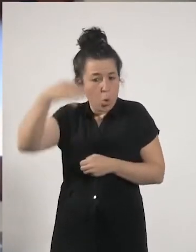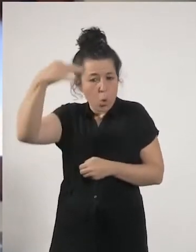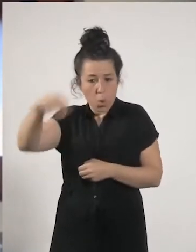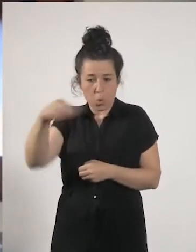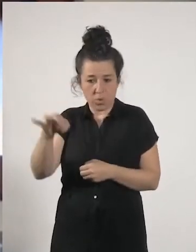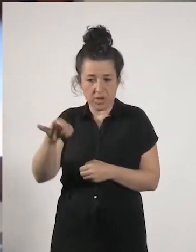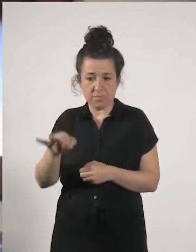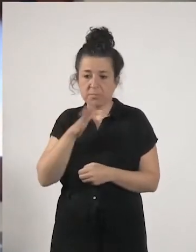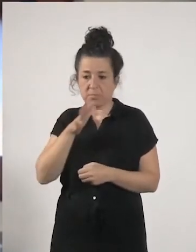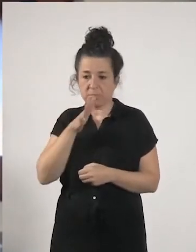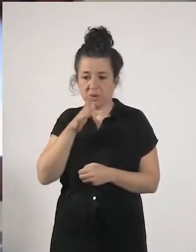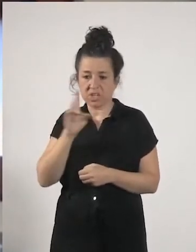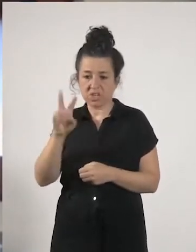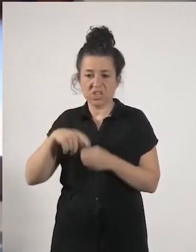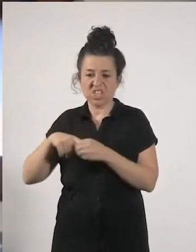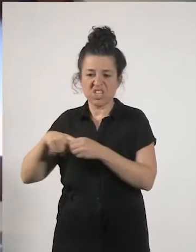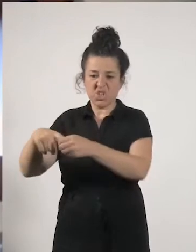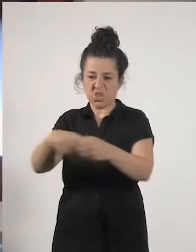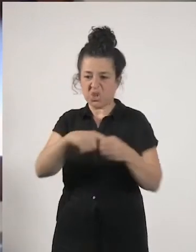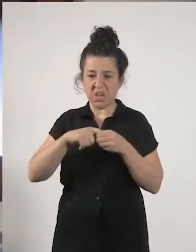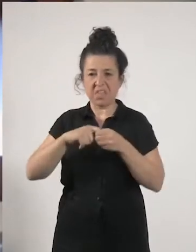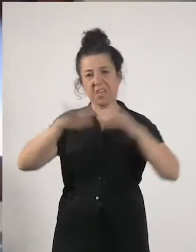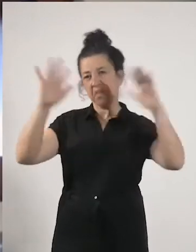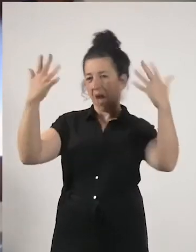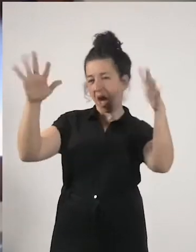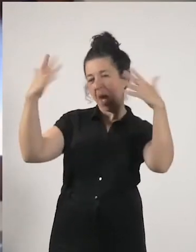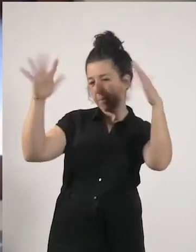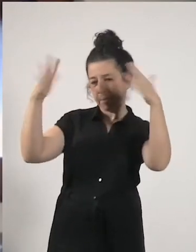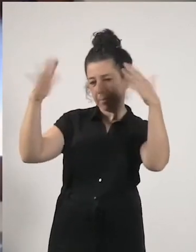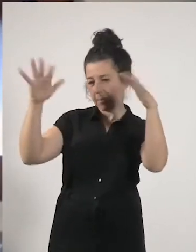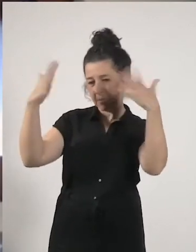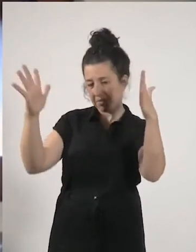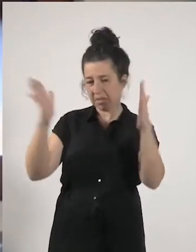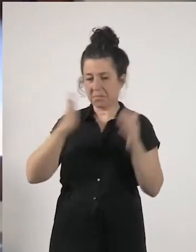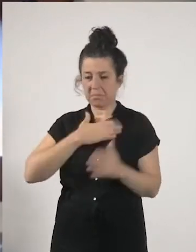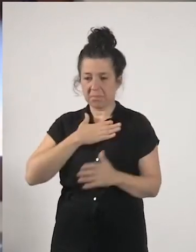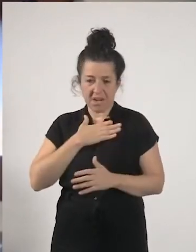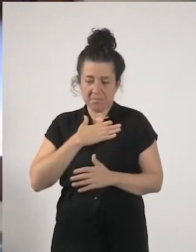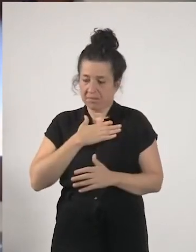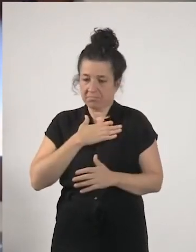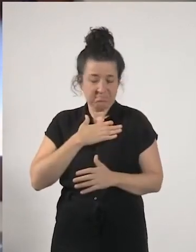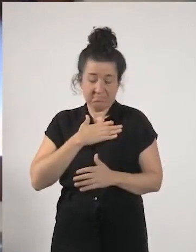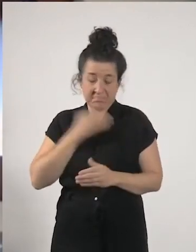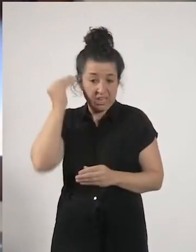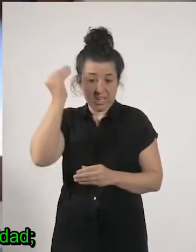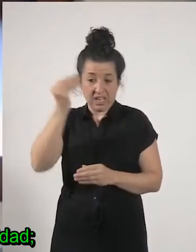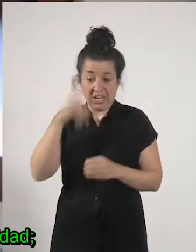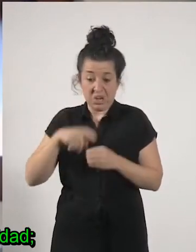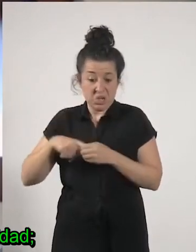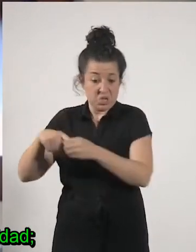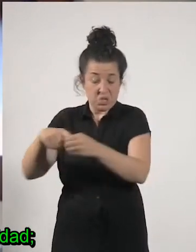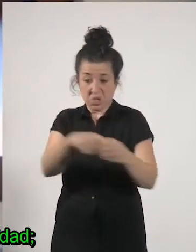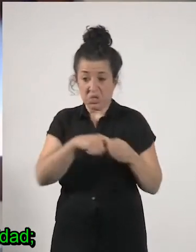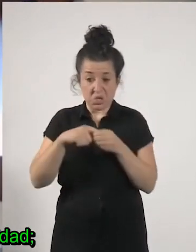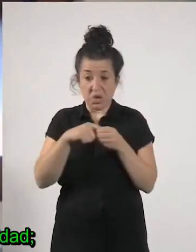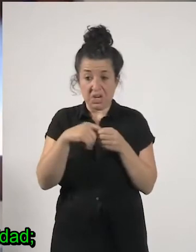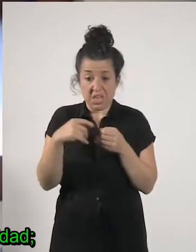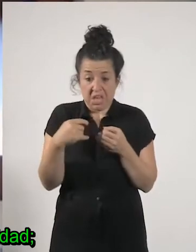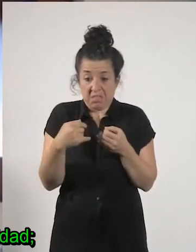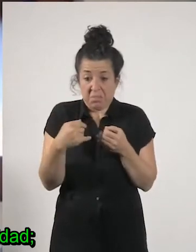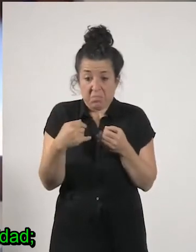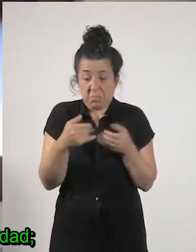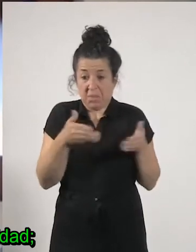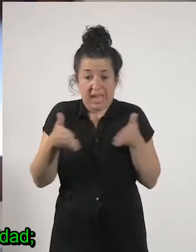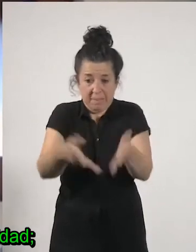solidaridad del aplaudir a mí no me parece que sea la vía de la solidaridad creo que ha habido mucha insolidaridad